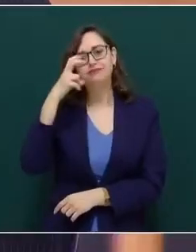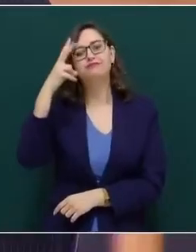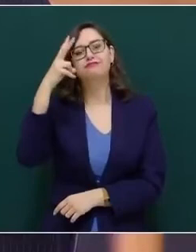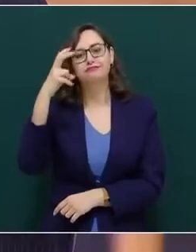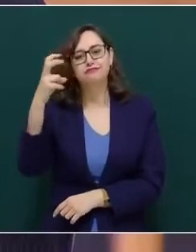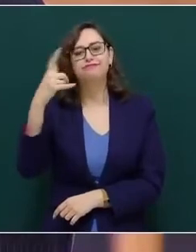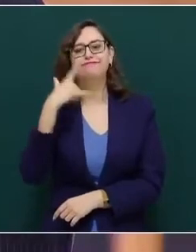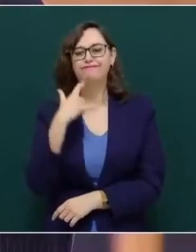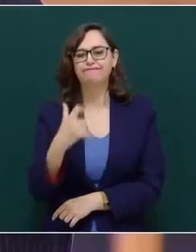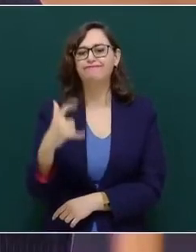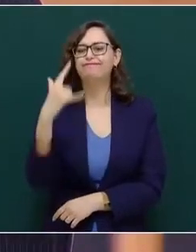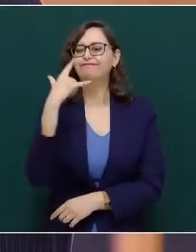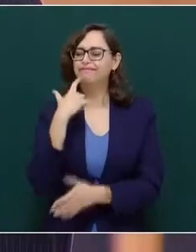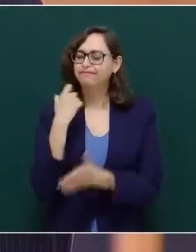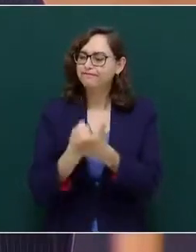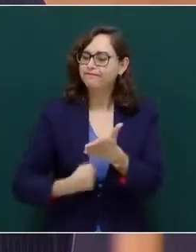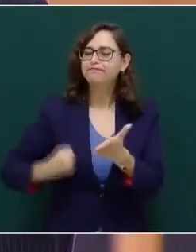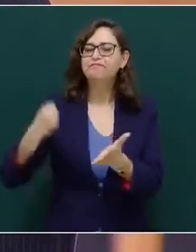intentarlo.